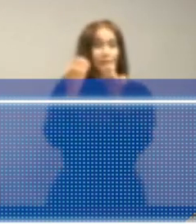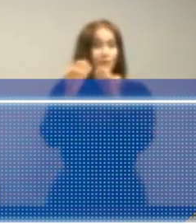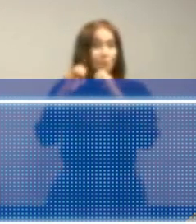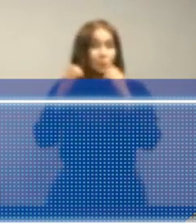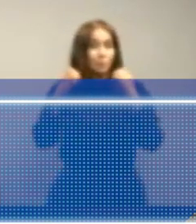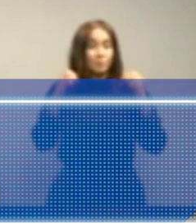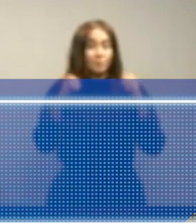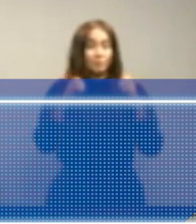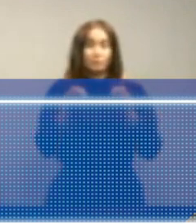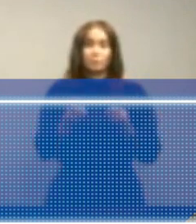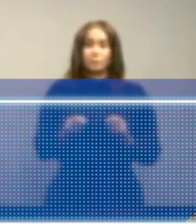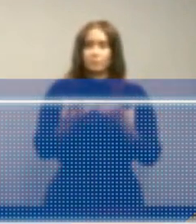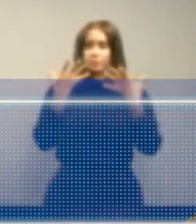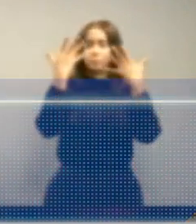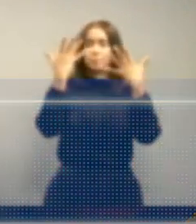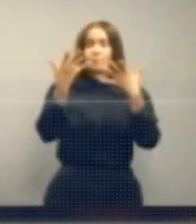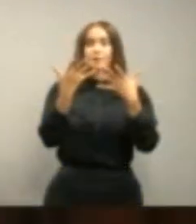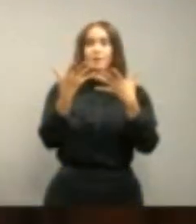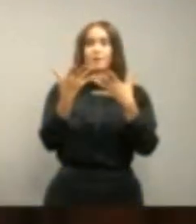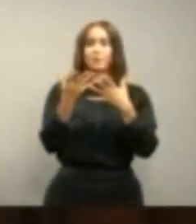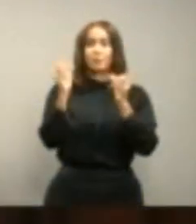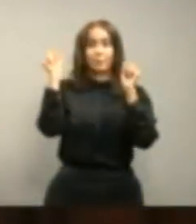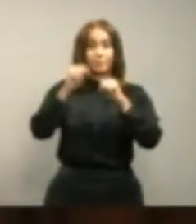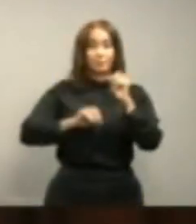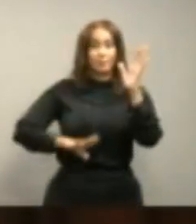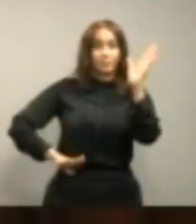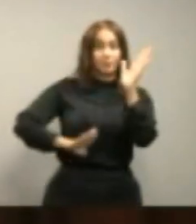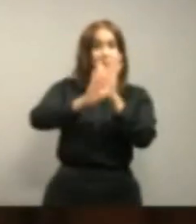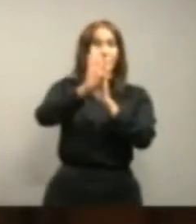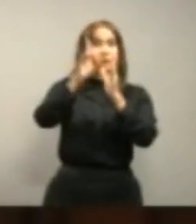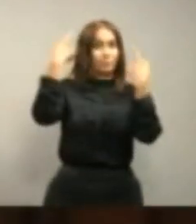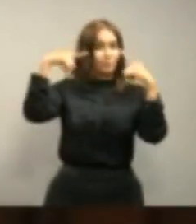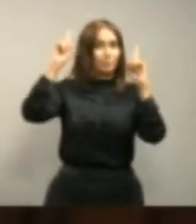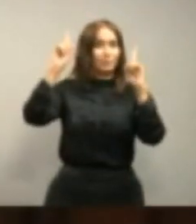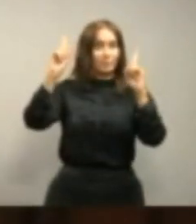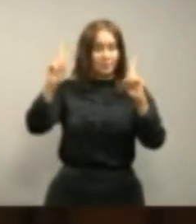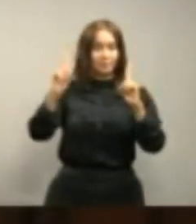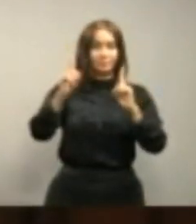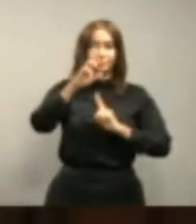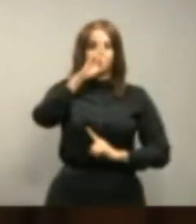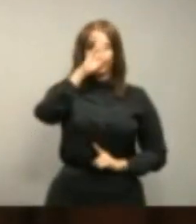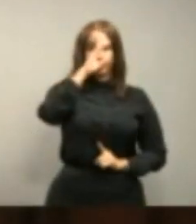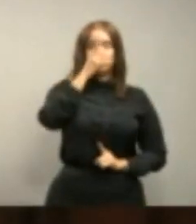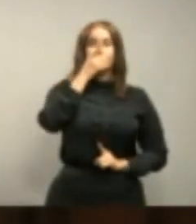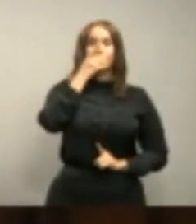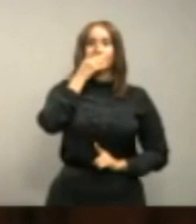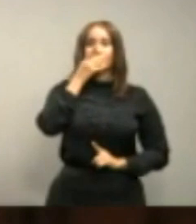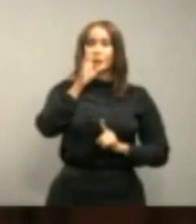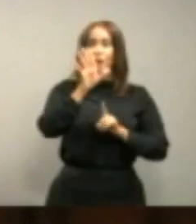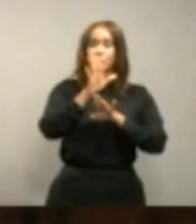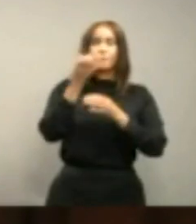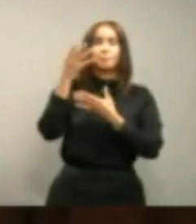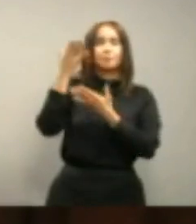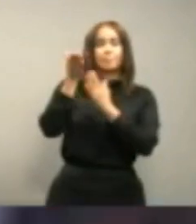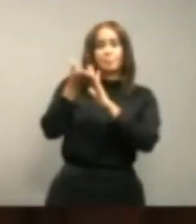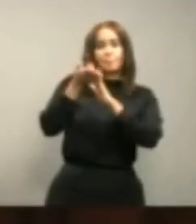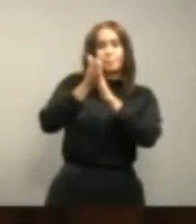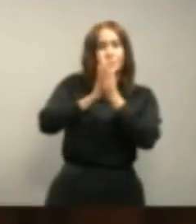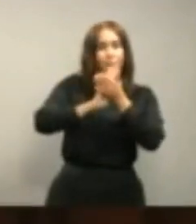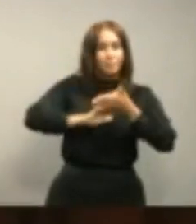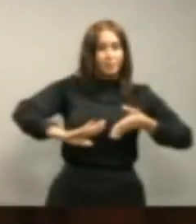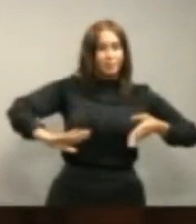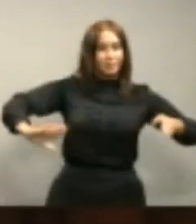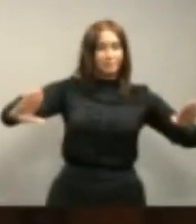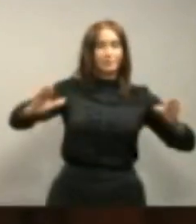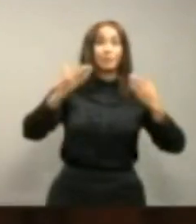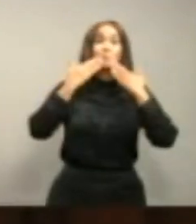tan grande como la meta que queremos alcanzar, un país sin violencia. Muchas gracias y que